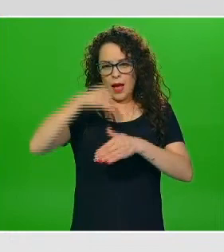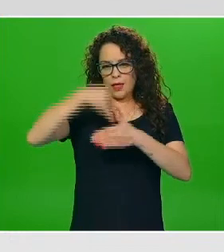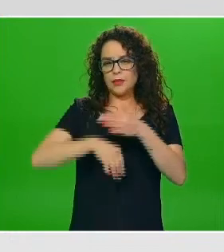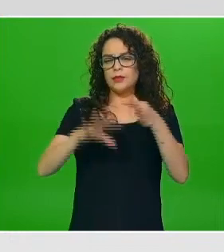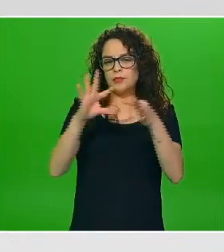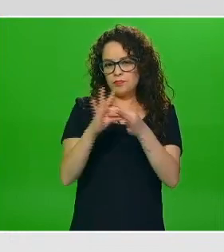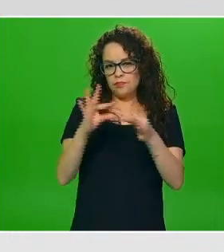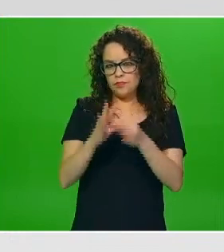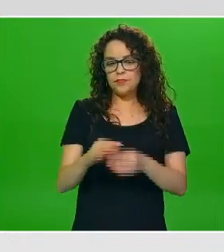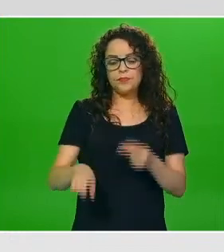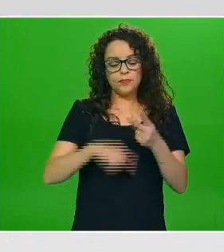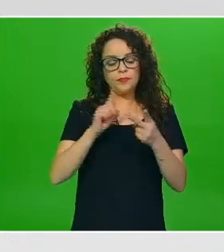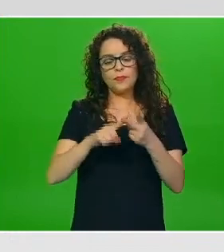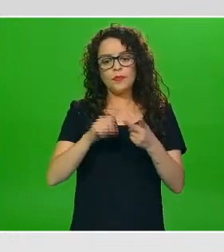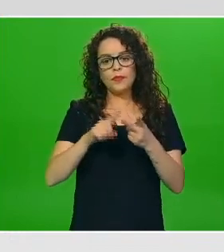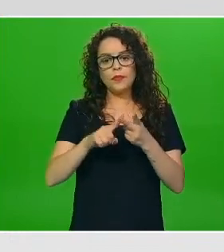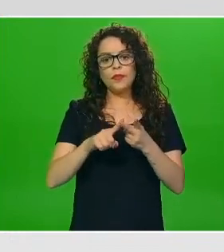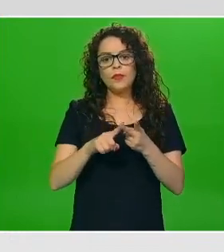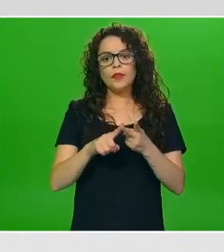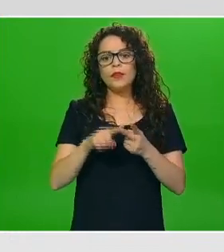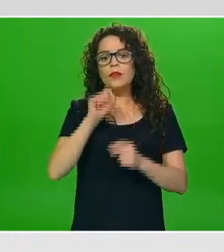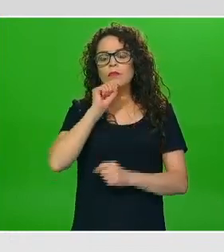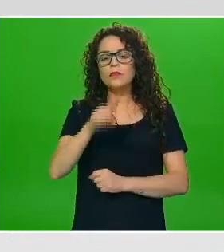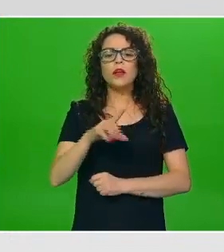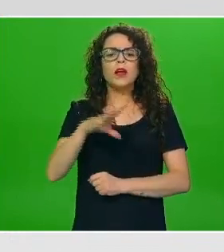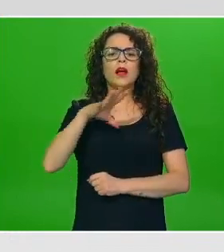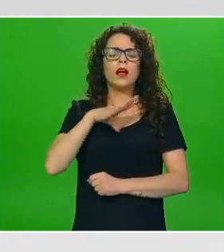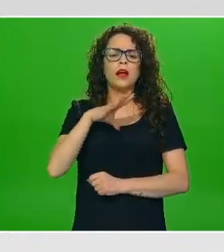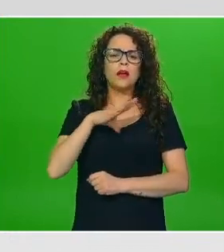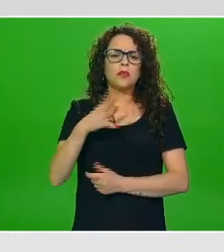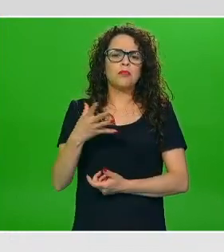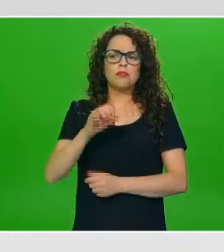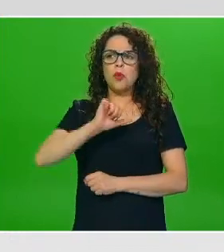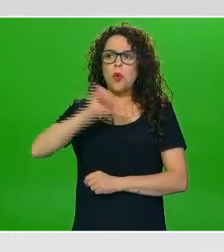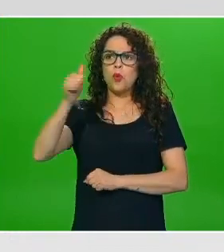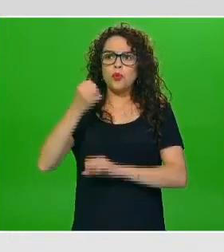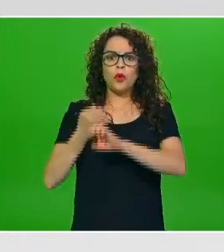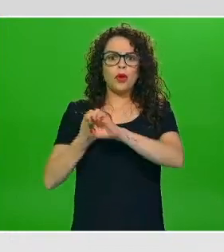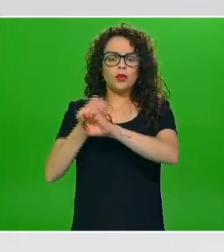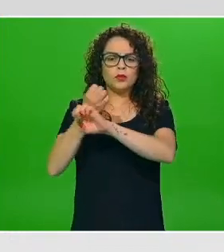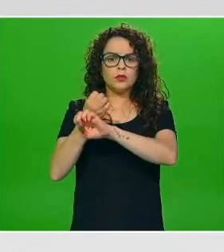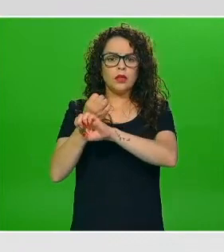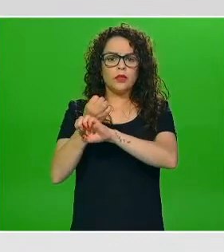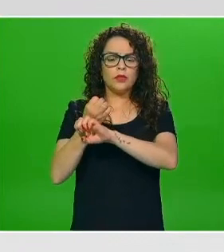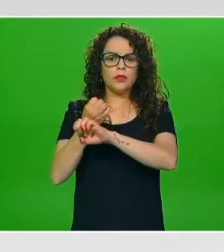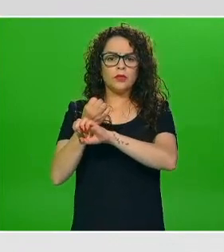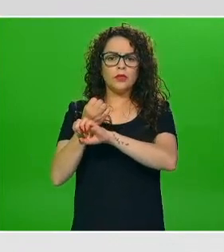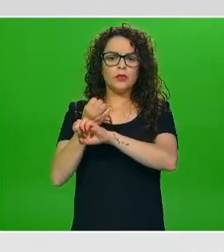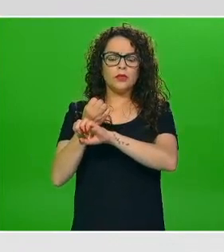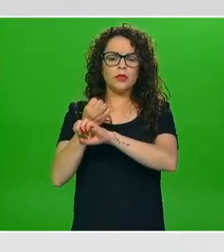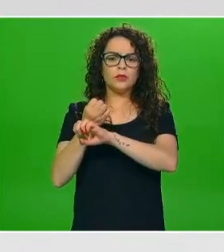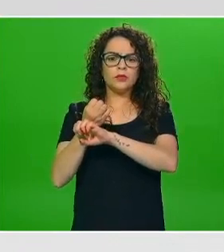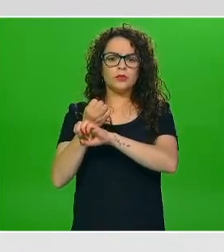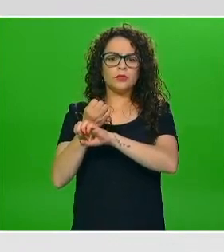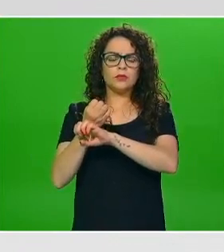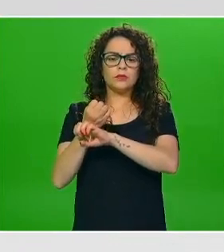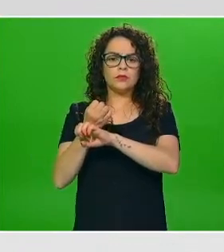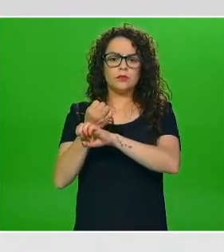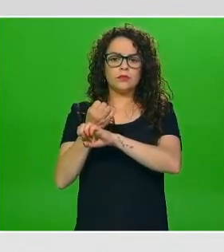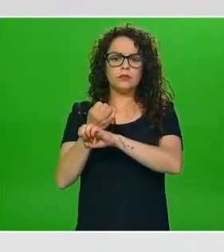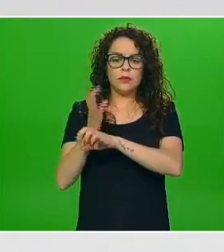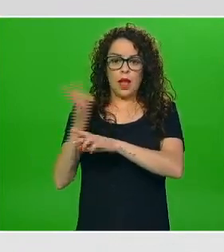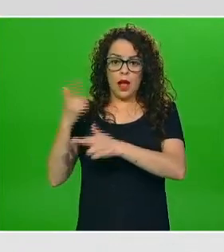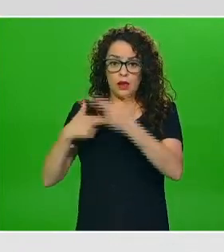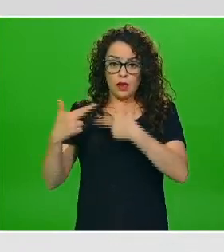si hay algún creo que ningún otro estado ha vuelto a clases pero también si nos podía